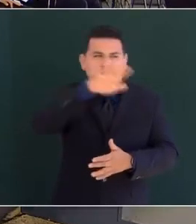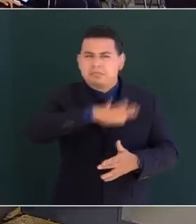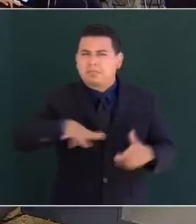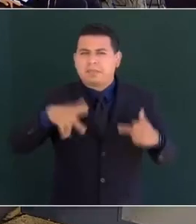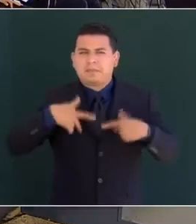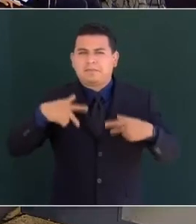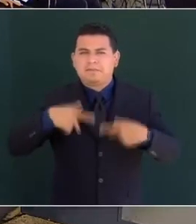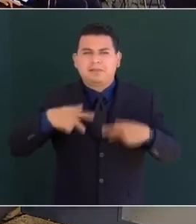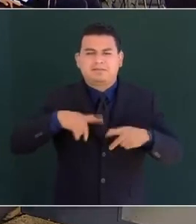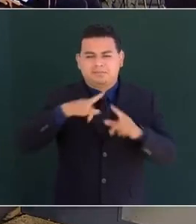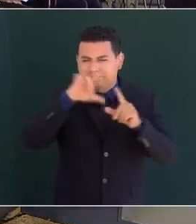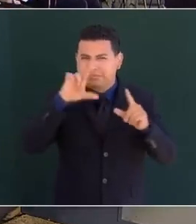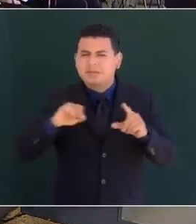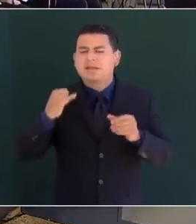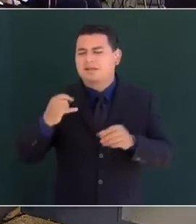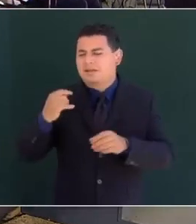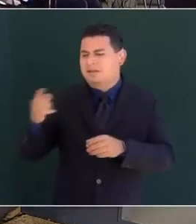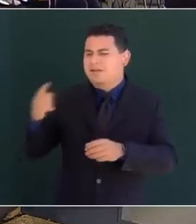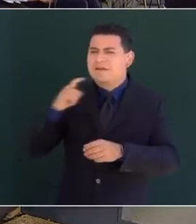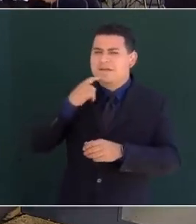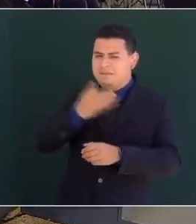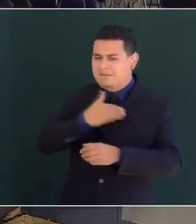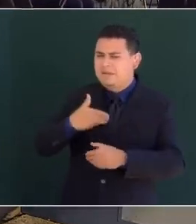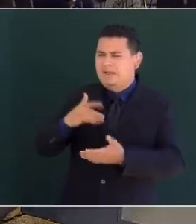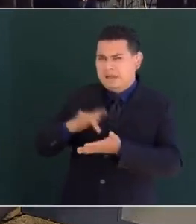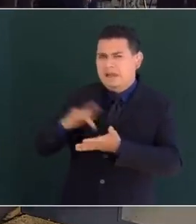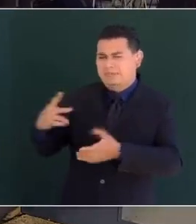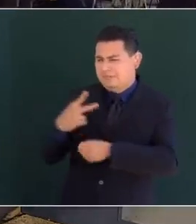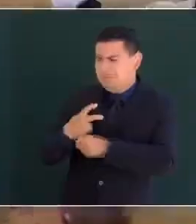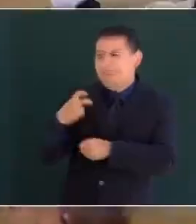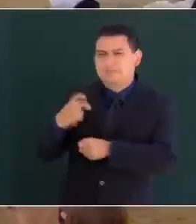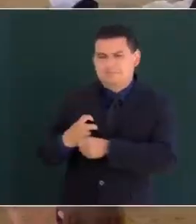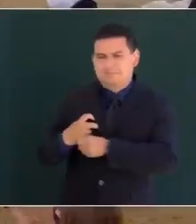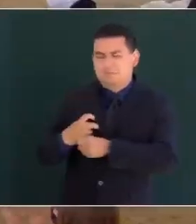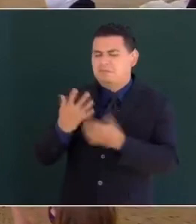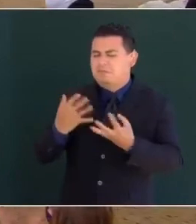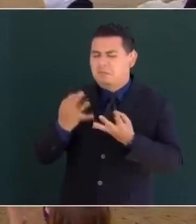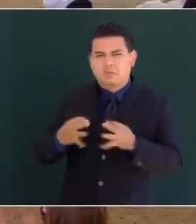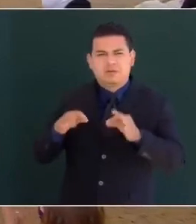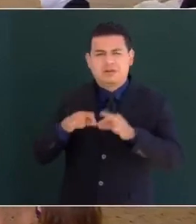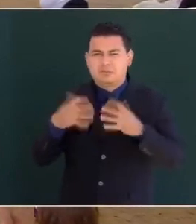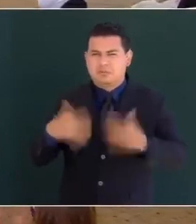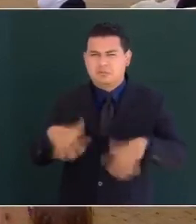presidente por dejarme participar en este programa tan increíble